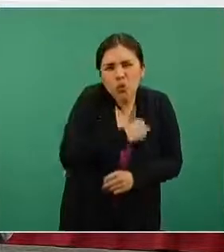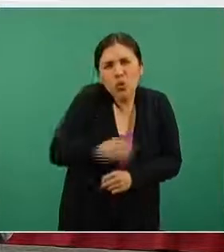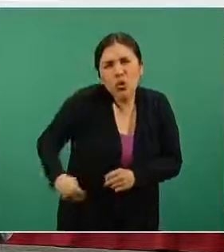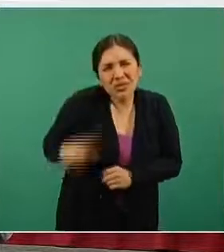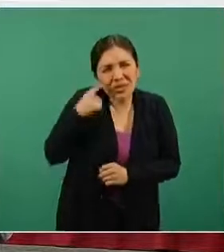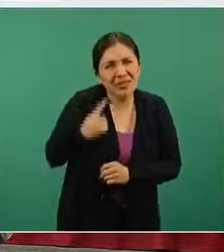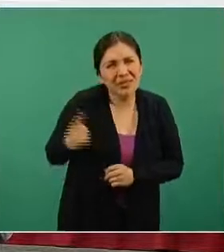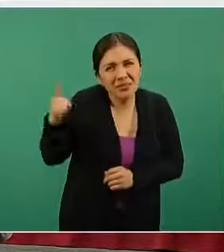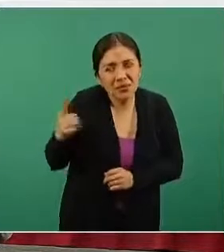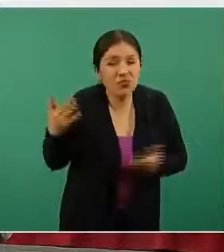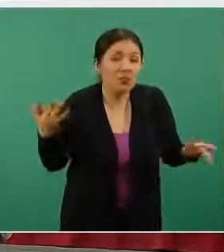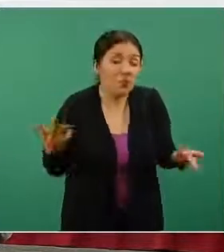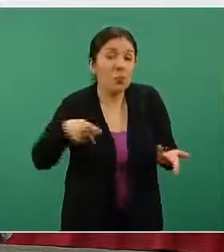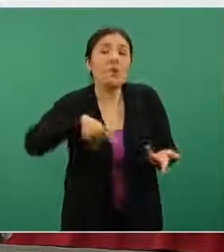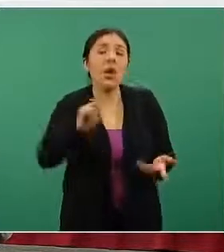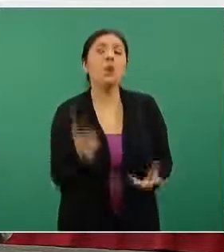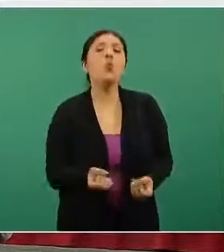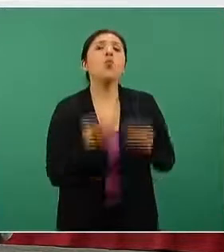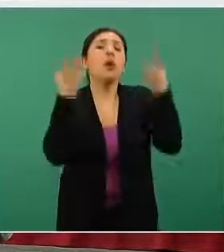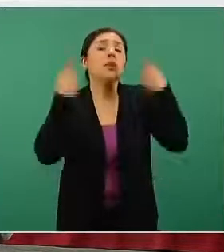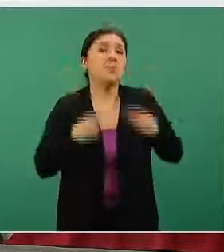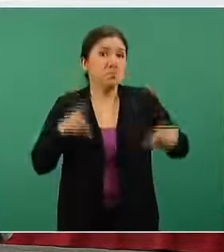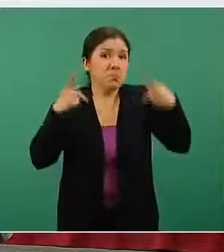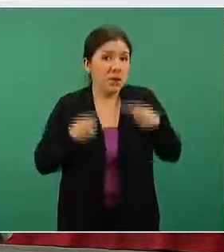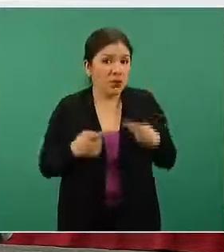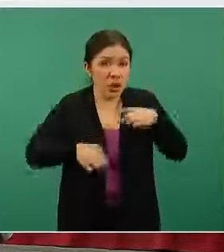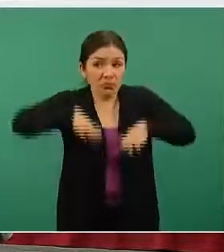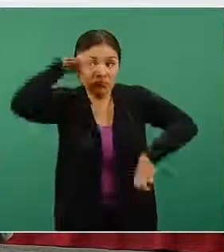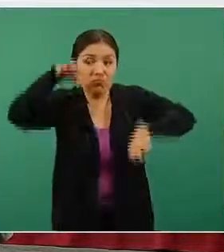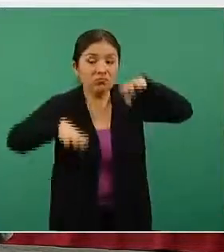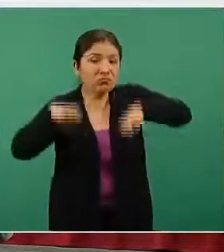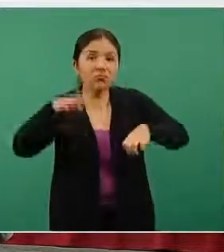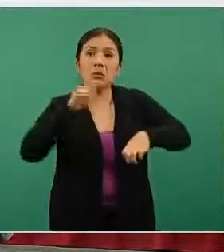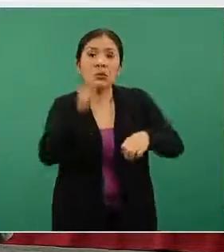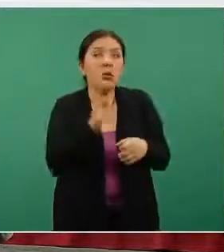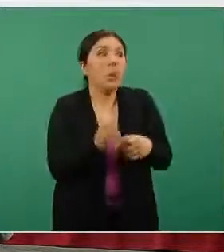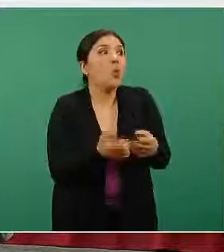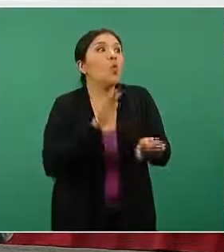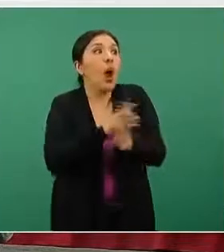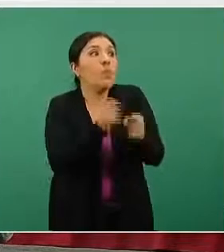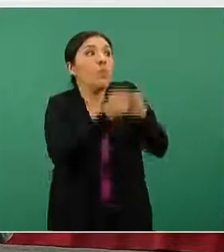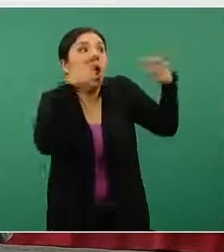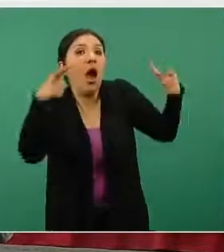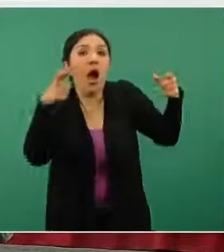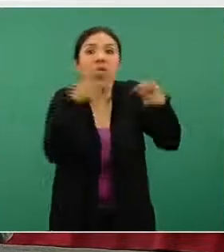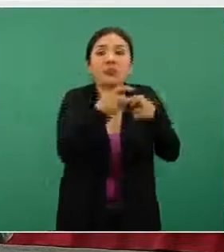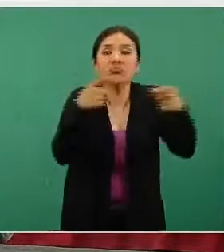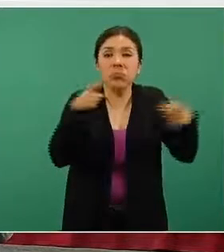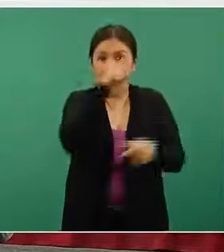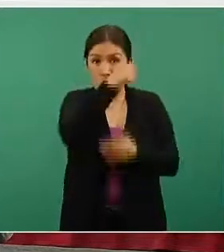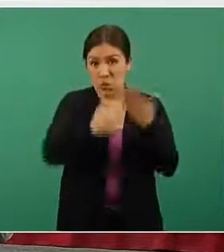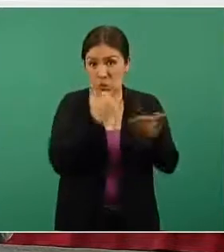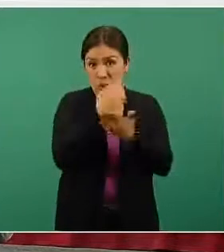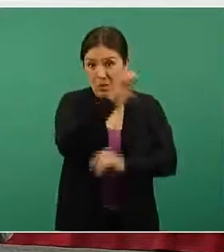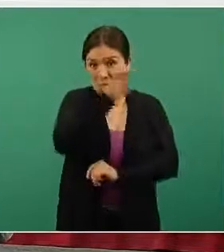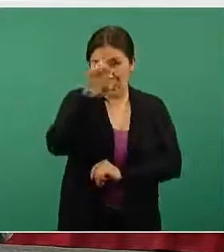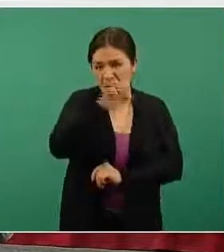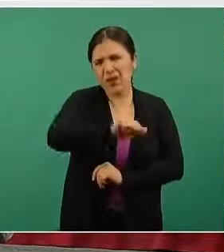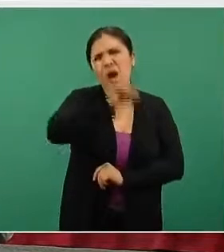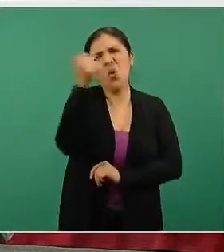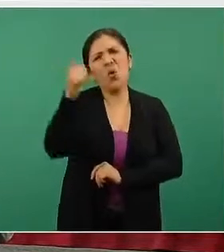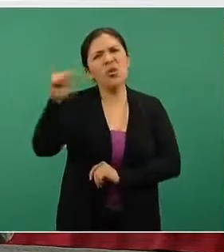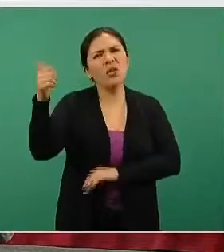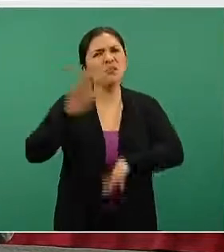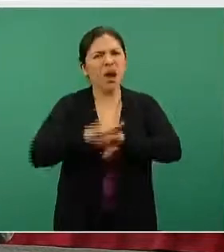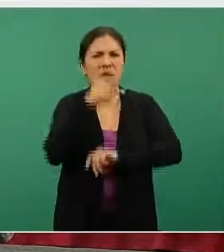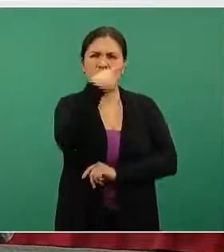Sin embargo, en términos poblacionales, no necesariamente uno es más grande que el otro. Ensenada tiene la ciudad de Ensenada y otras ciudades